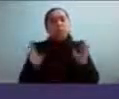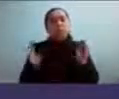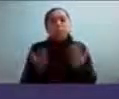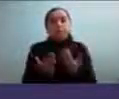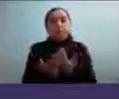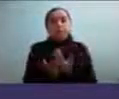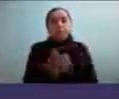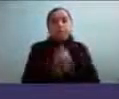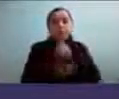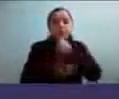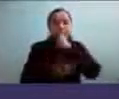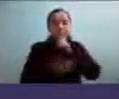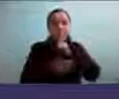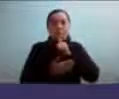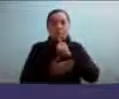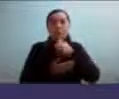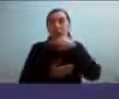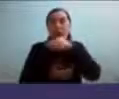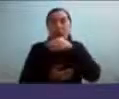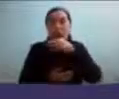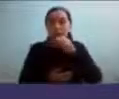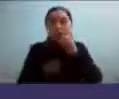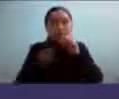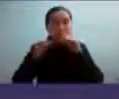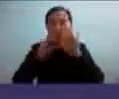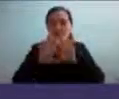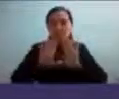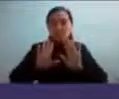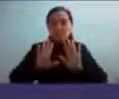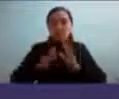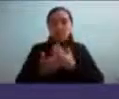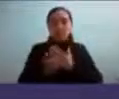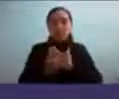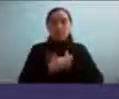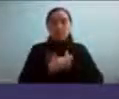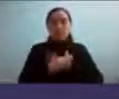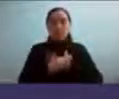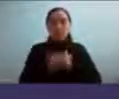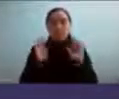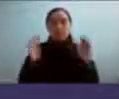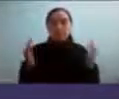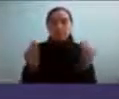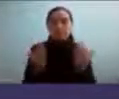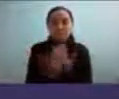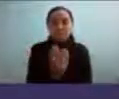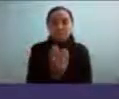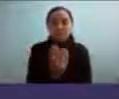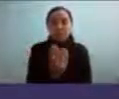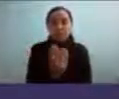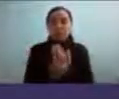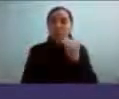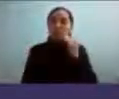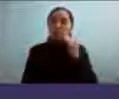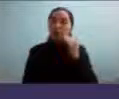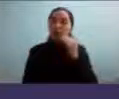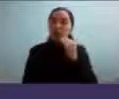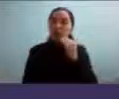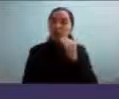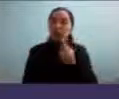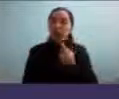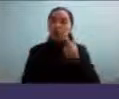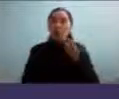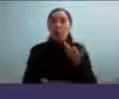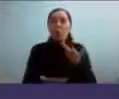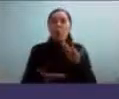reservada, no hablaba mucho. Y en realidad era como una niña internalizante. O sea, todo